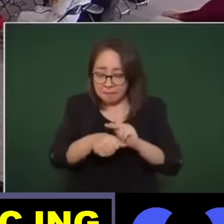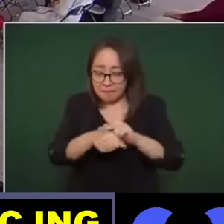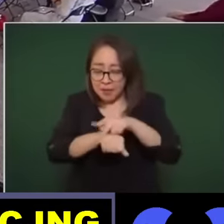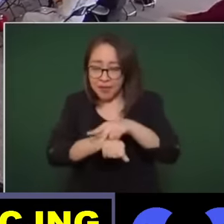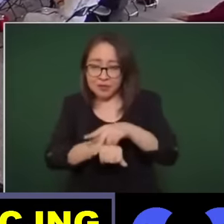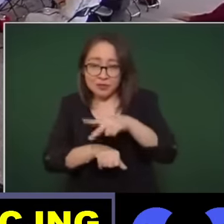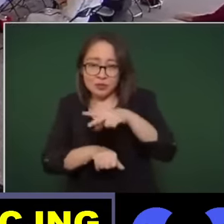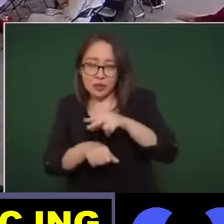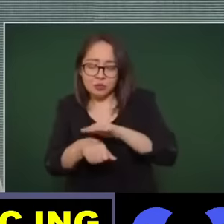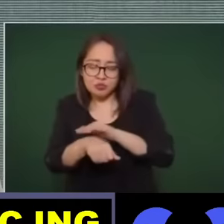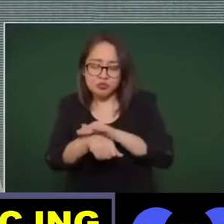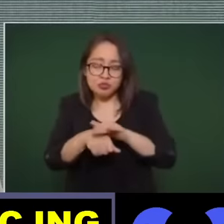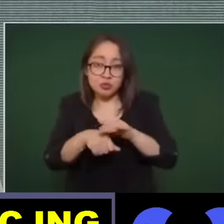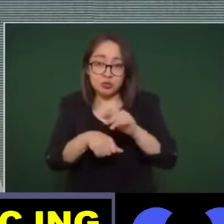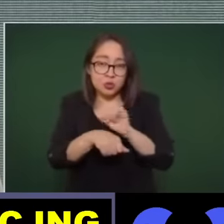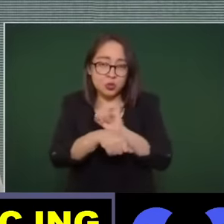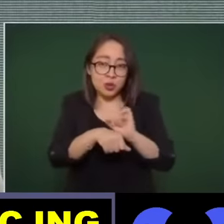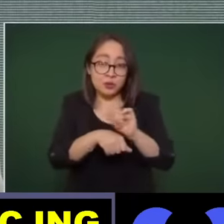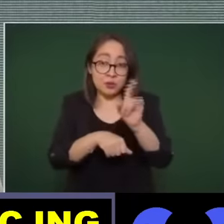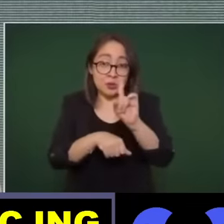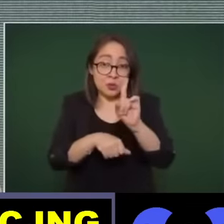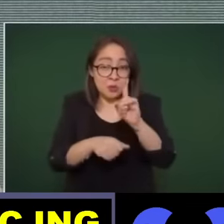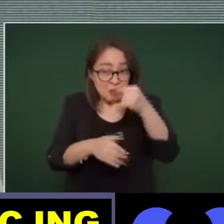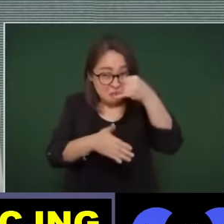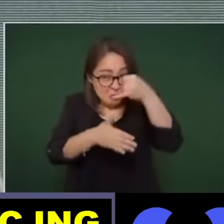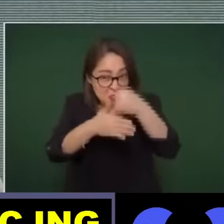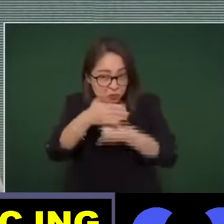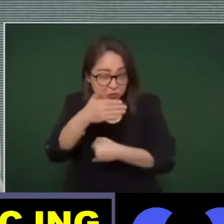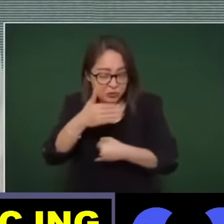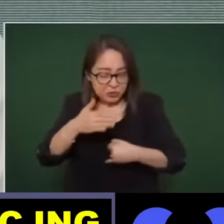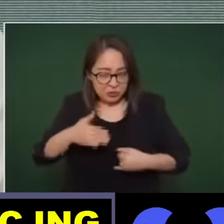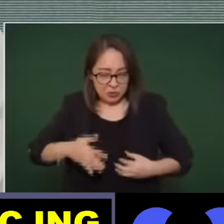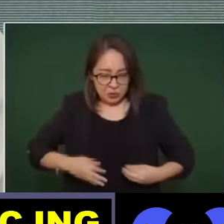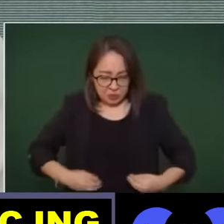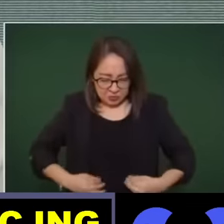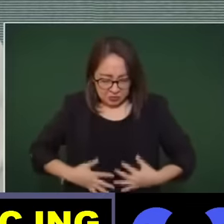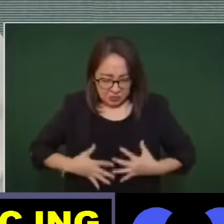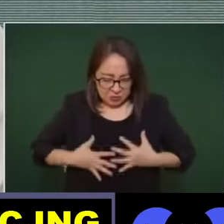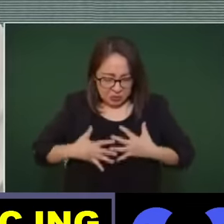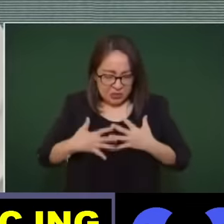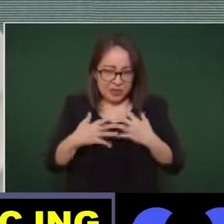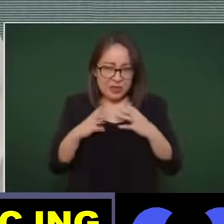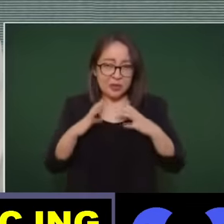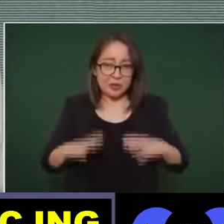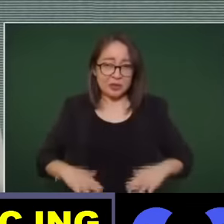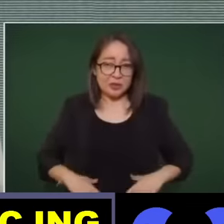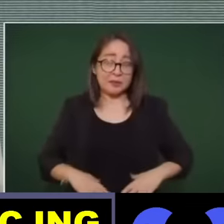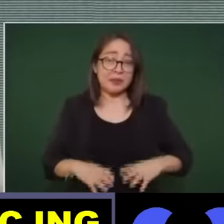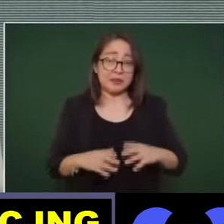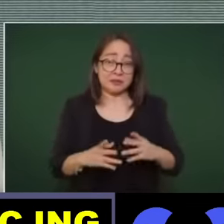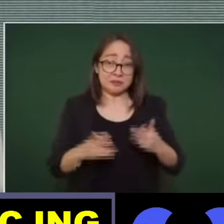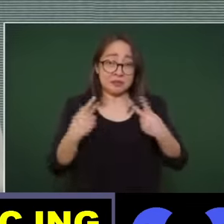las internas entonces por más que tratamos de salvarlos